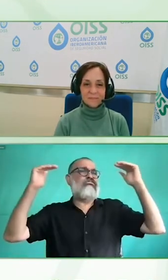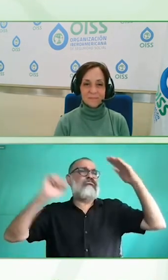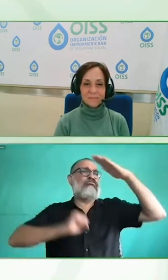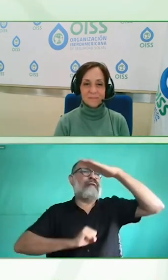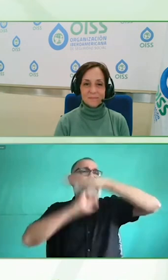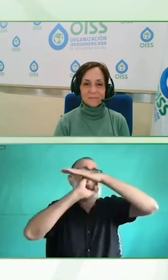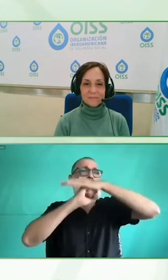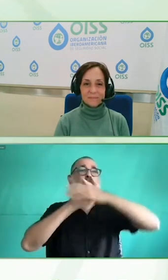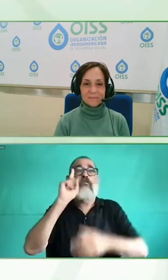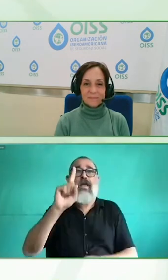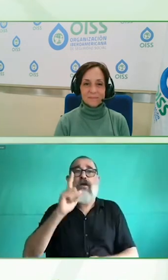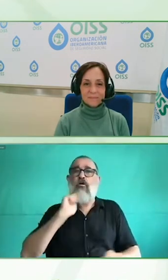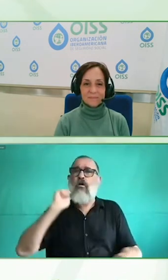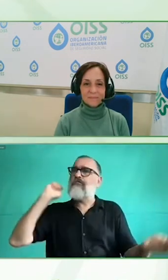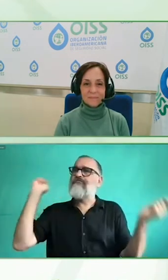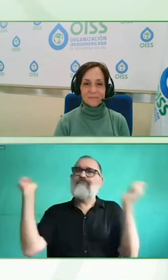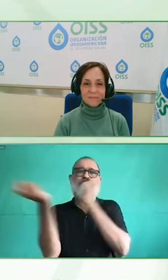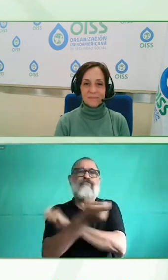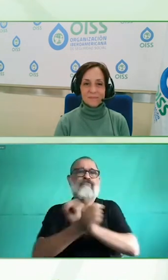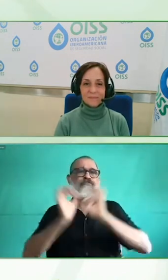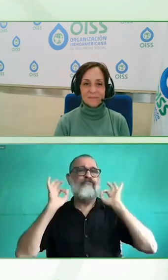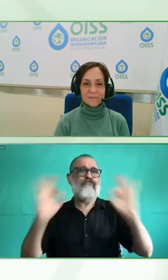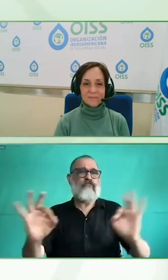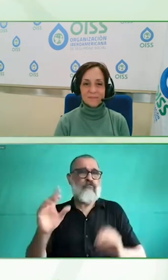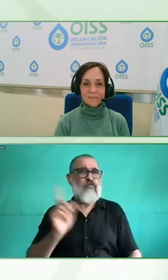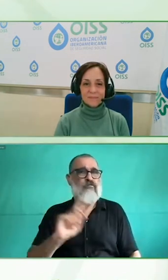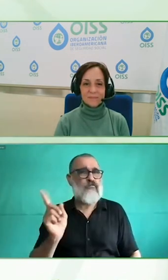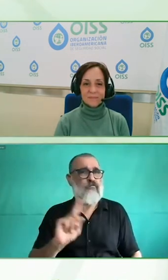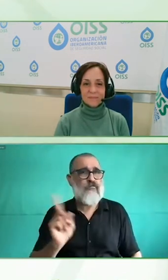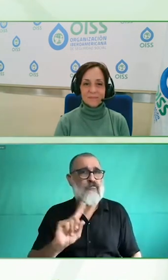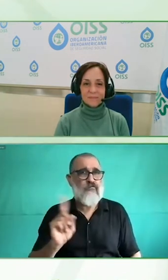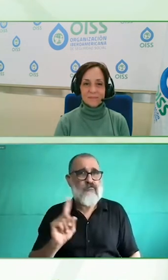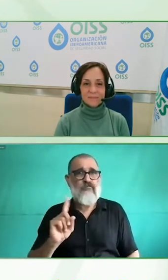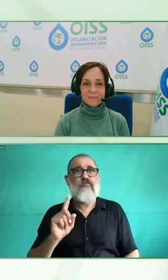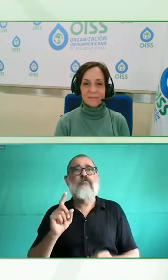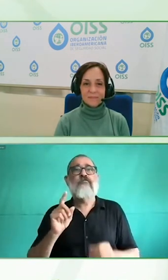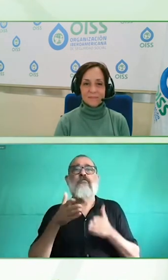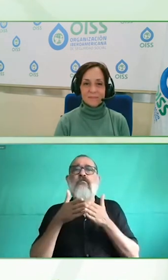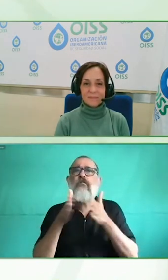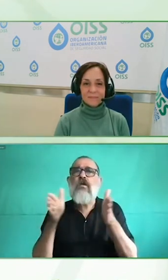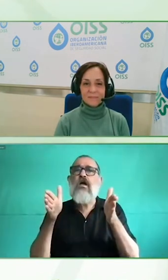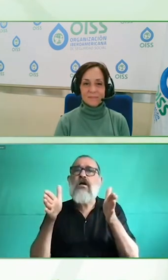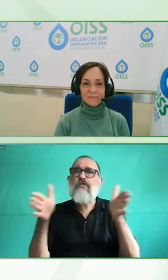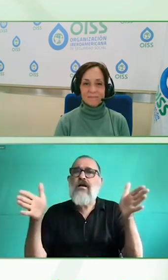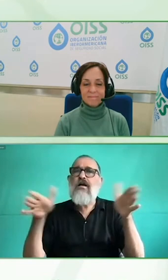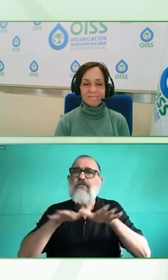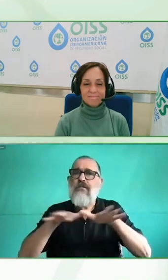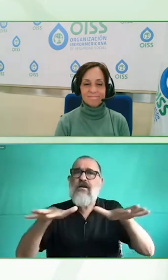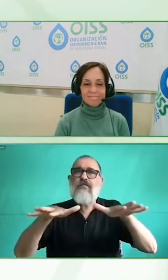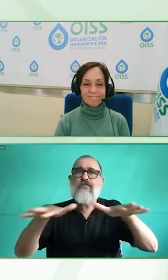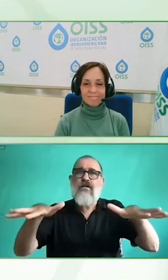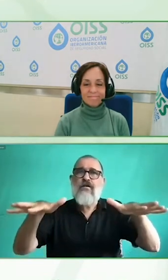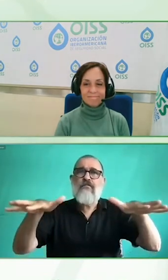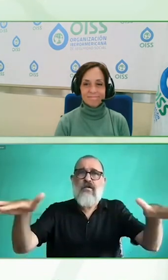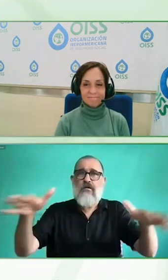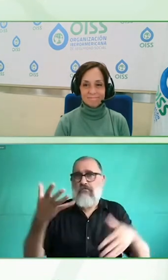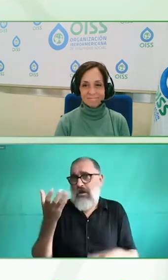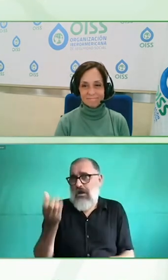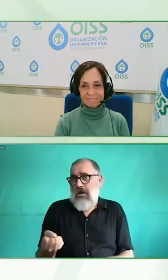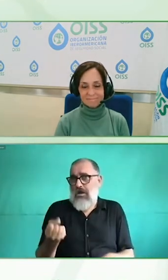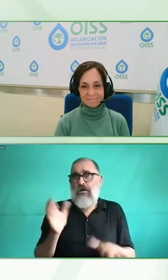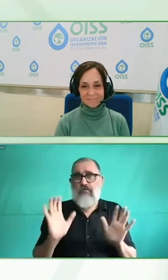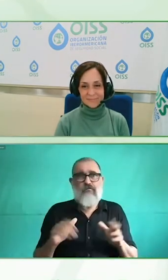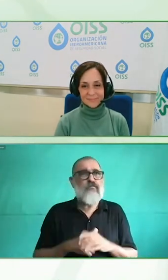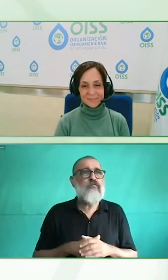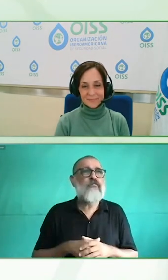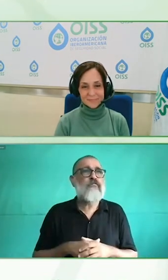nos pasaba con un colega de la 11 se te pincha la silla de ruedas en Washington o tienes que subir una silla de ruedas que cada vez son más maravillosas y más pesadas